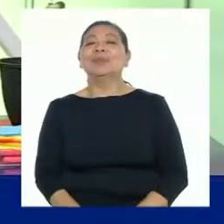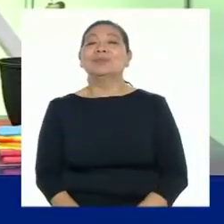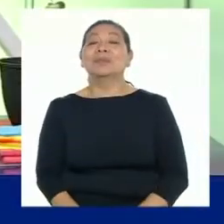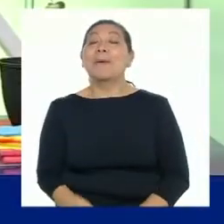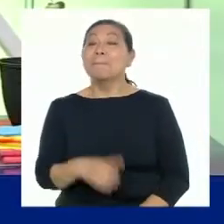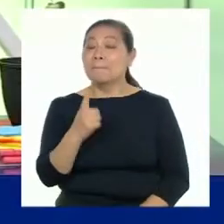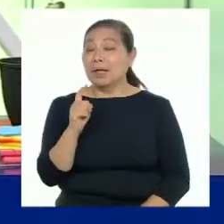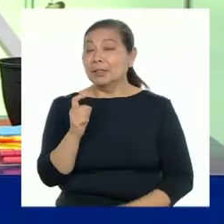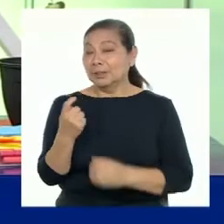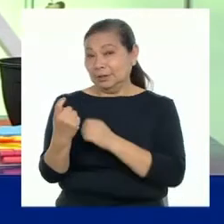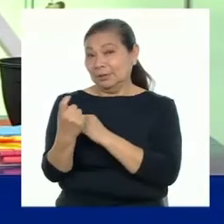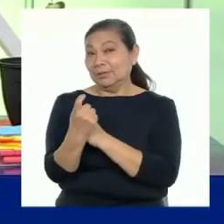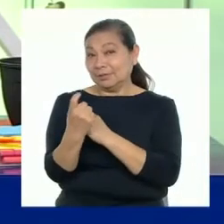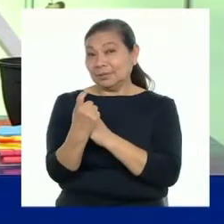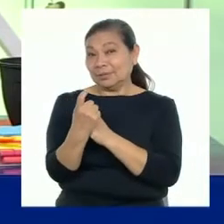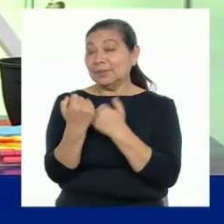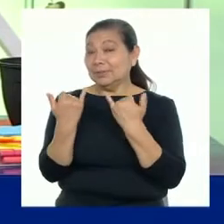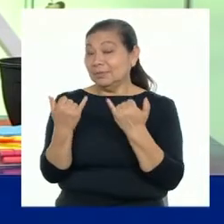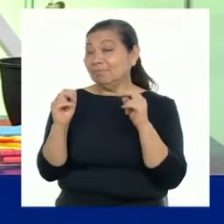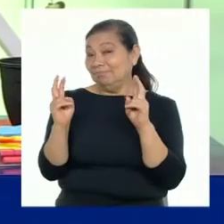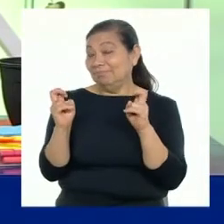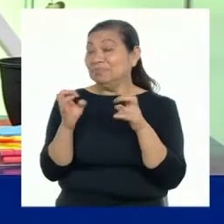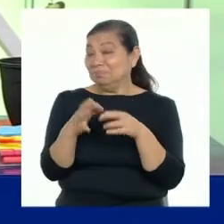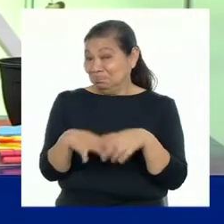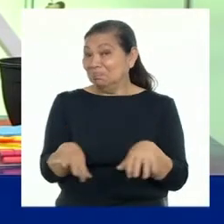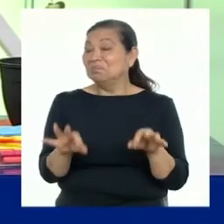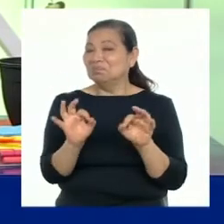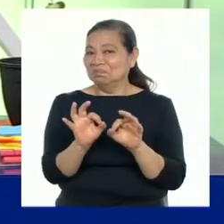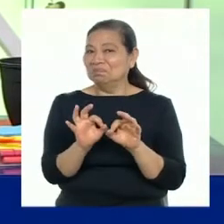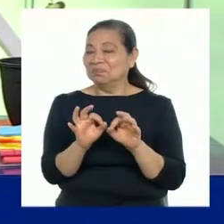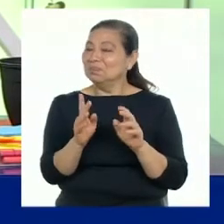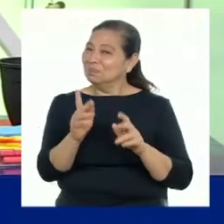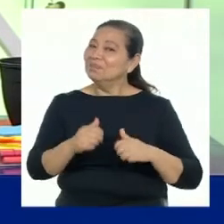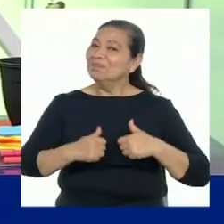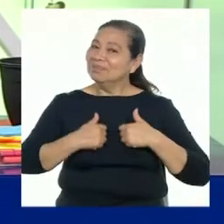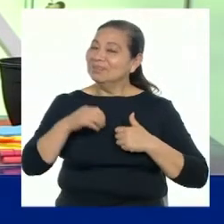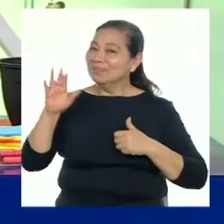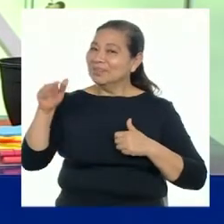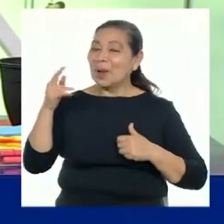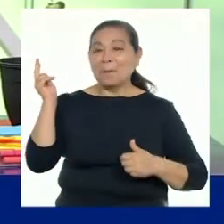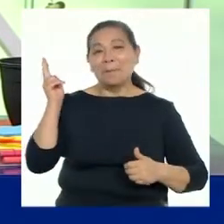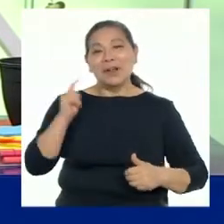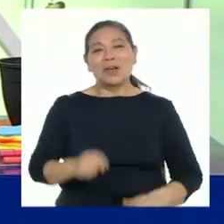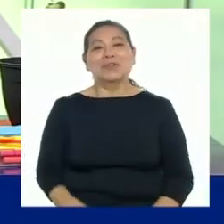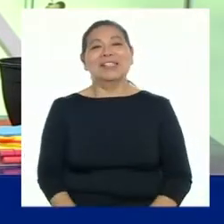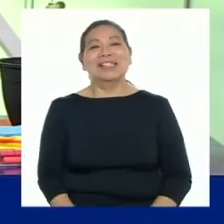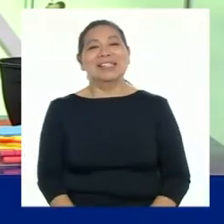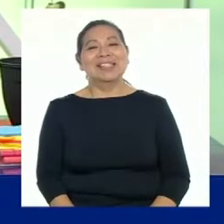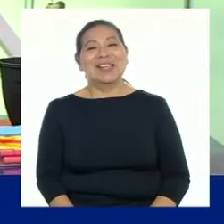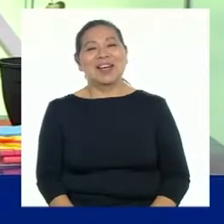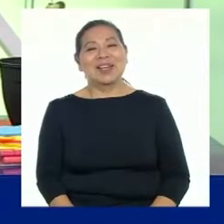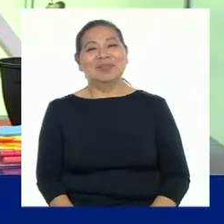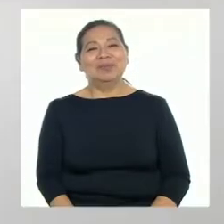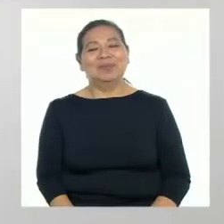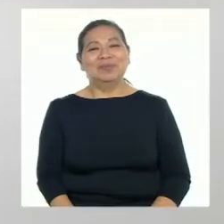Para que nos orienten un poco más sobre este tema tan importante para la vida, voy a llamar a la profesora Pilar Coica.